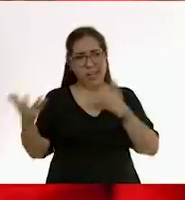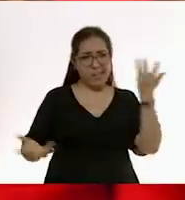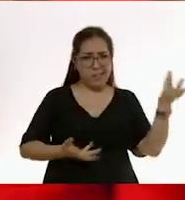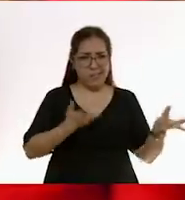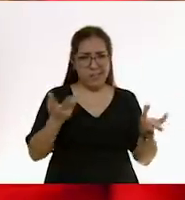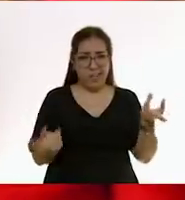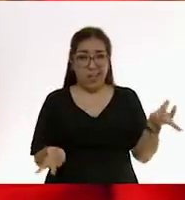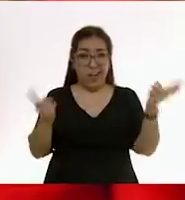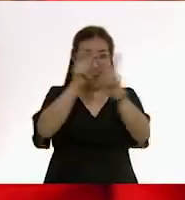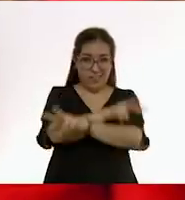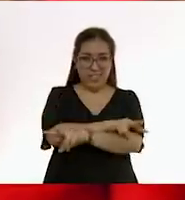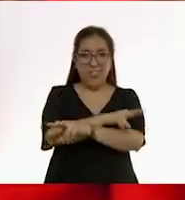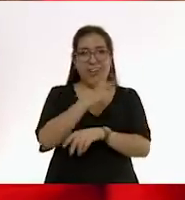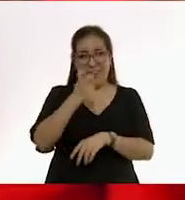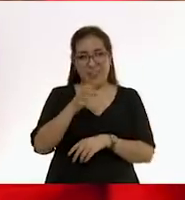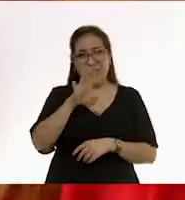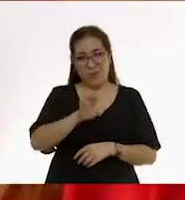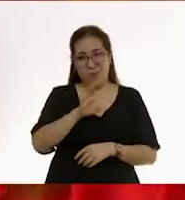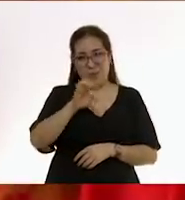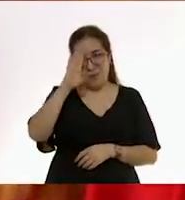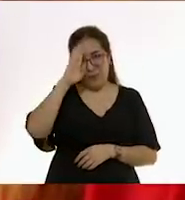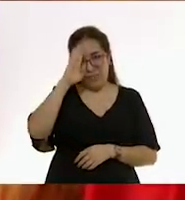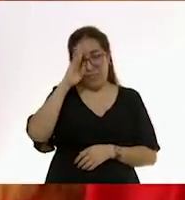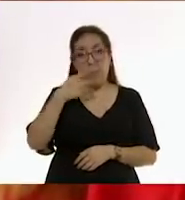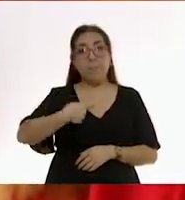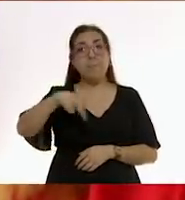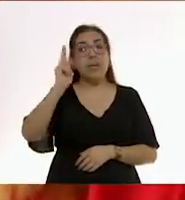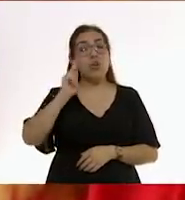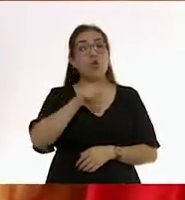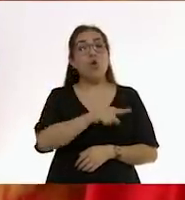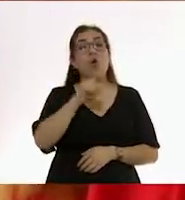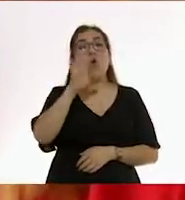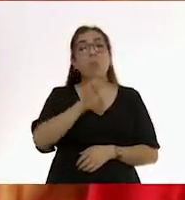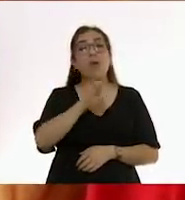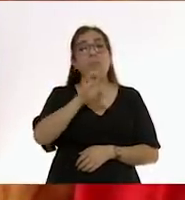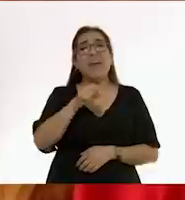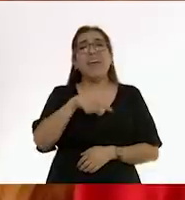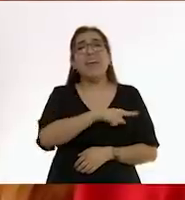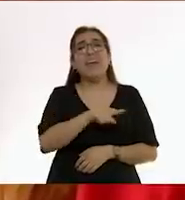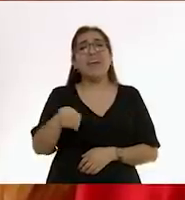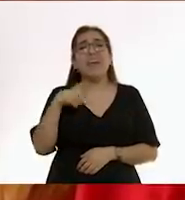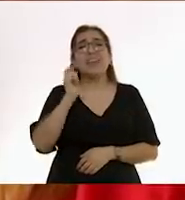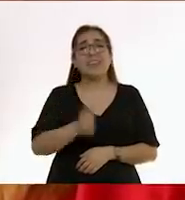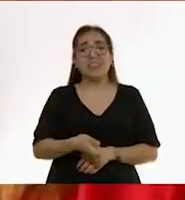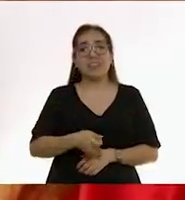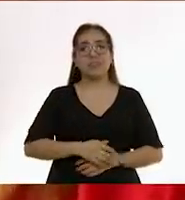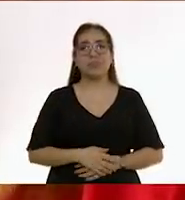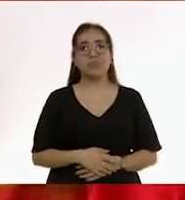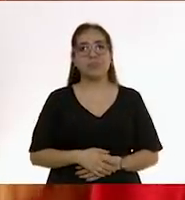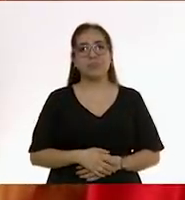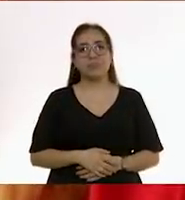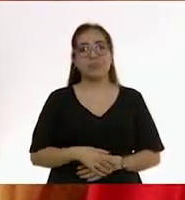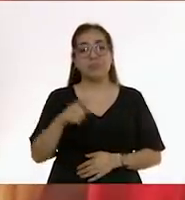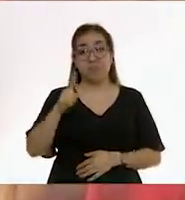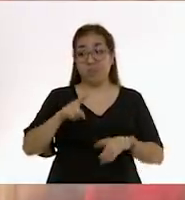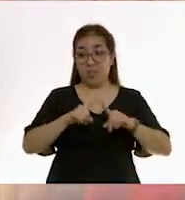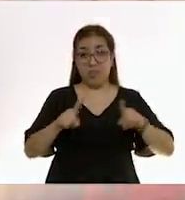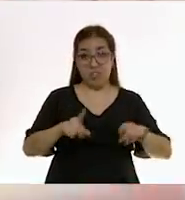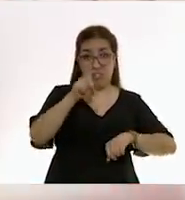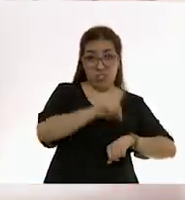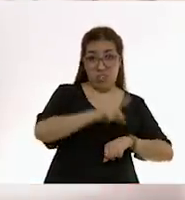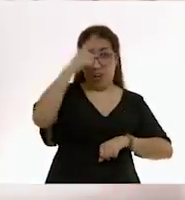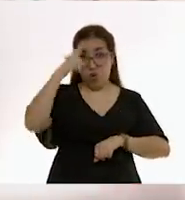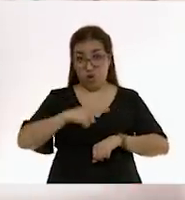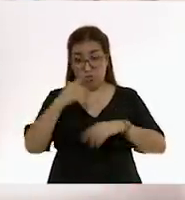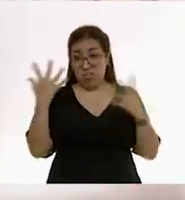que tú crees que el día es la noche y la noche es día. Más bien, para los bebés, quiere decir que no hay diferencia entre el día y la